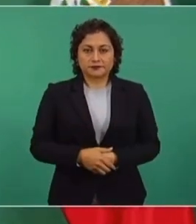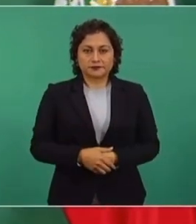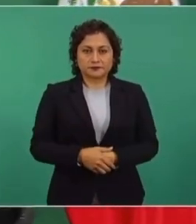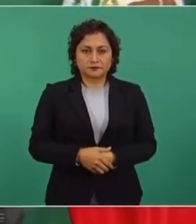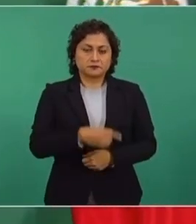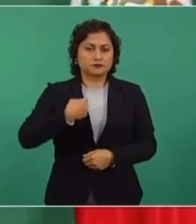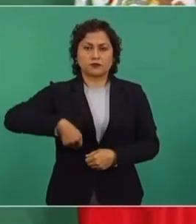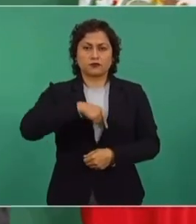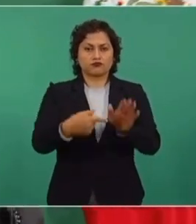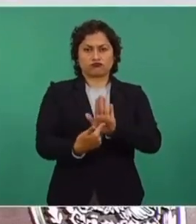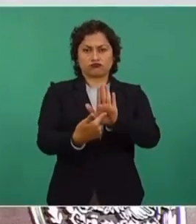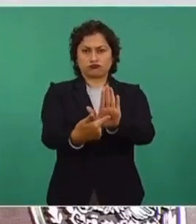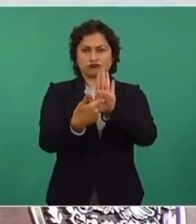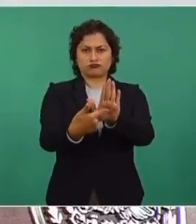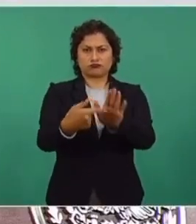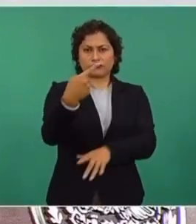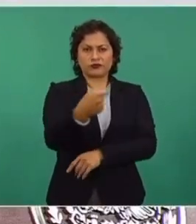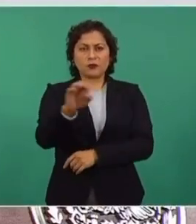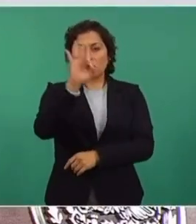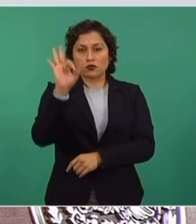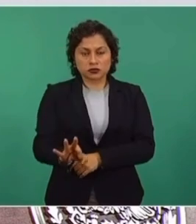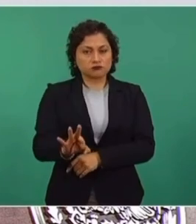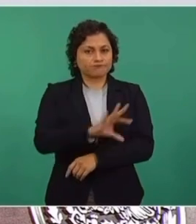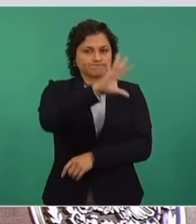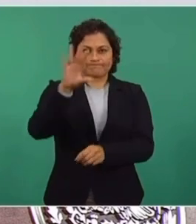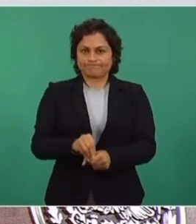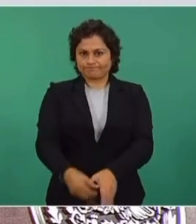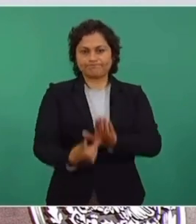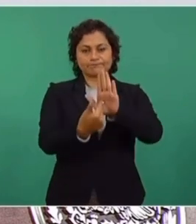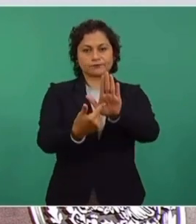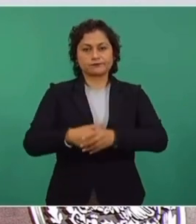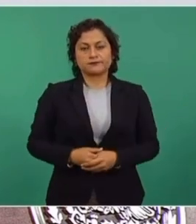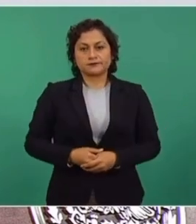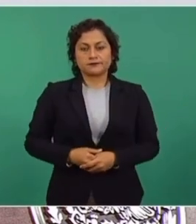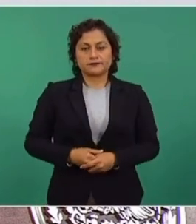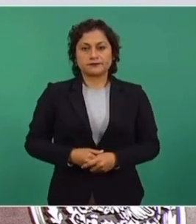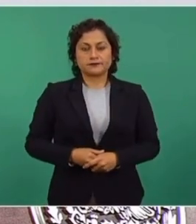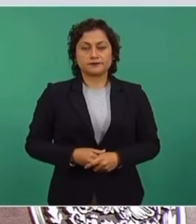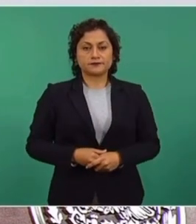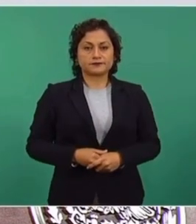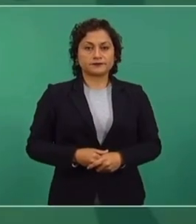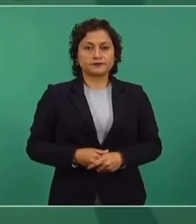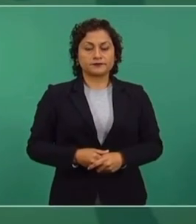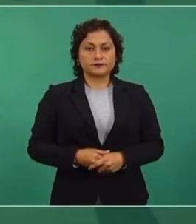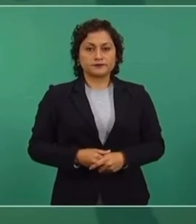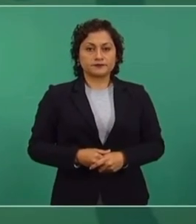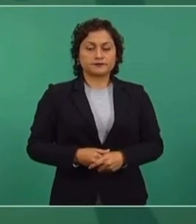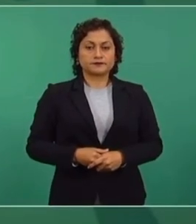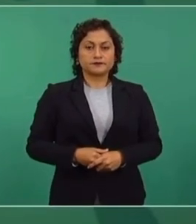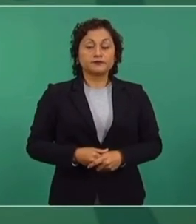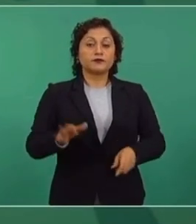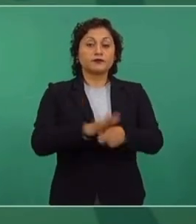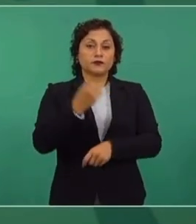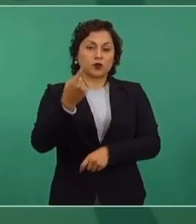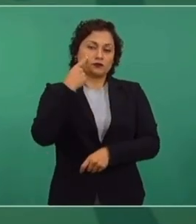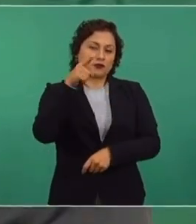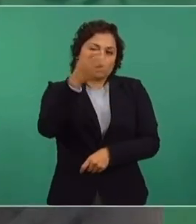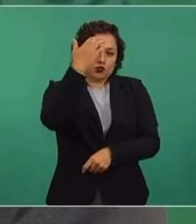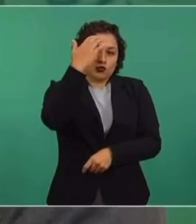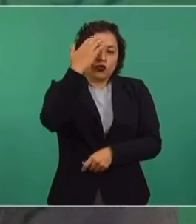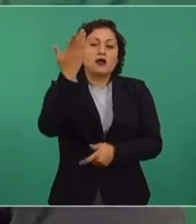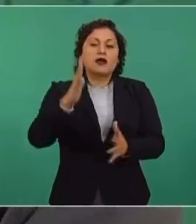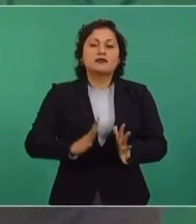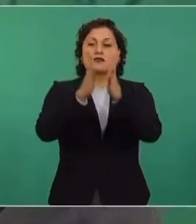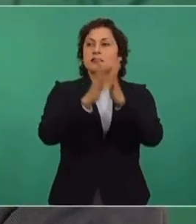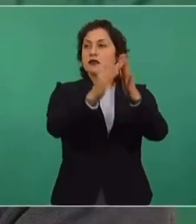es transparencia completa, plena, porque una regla de oro de la democracia es la transparencia,